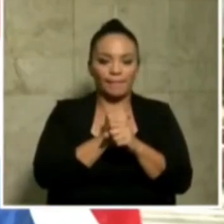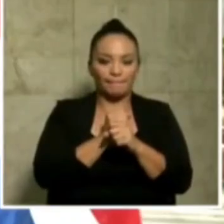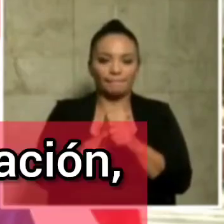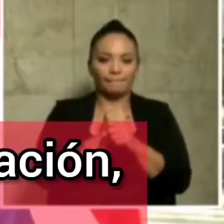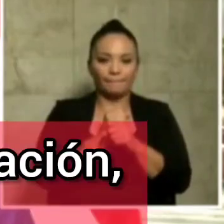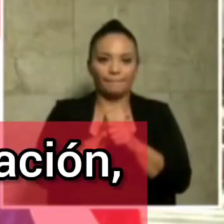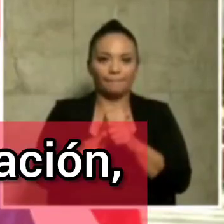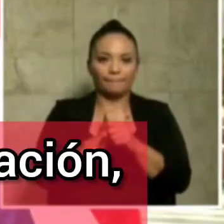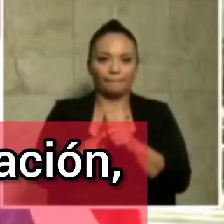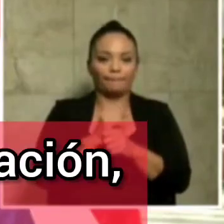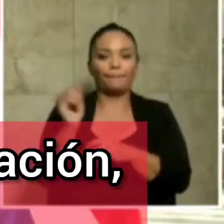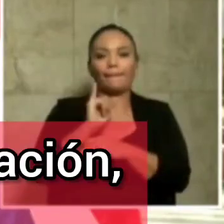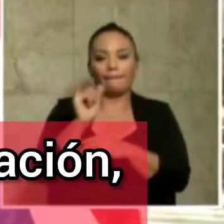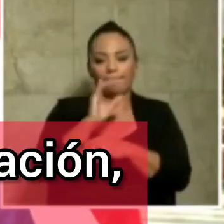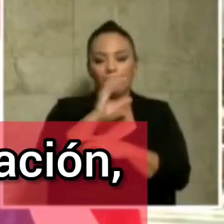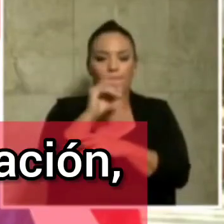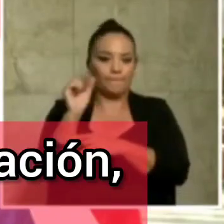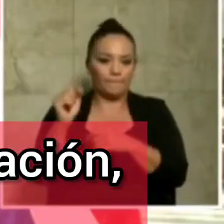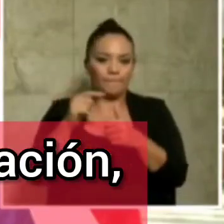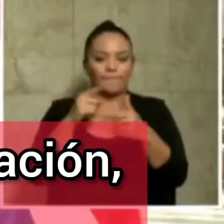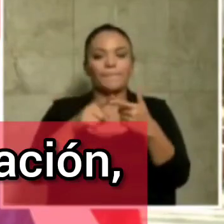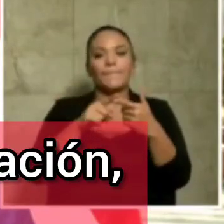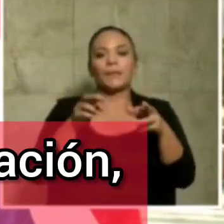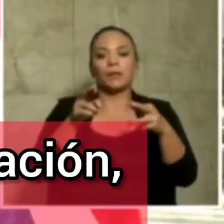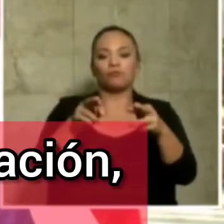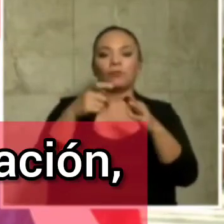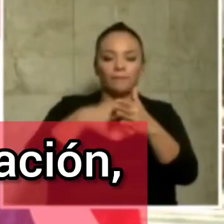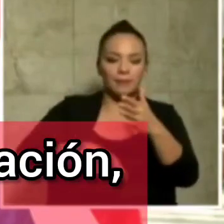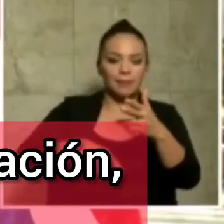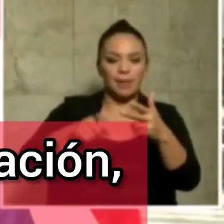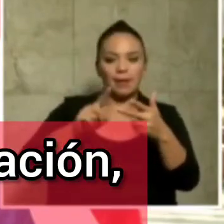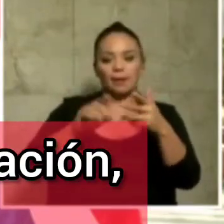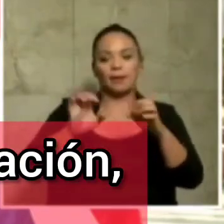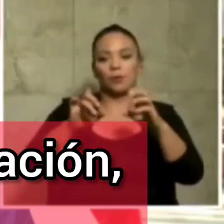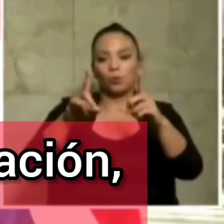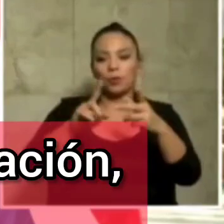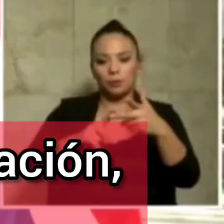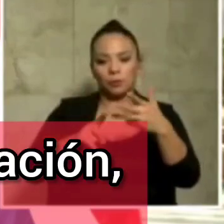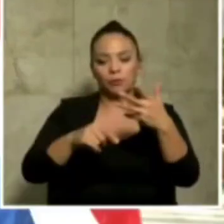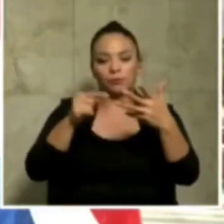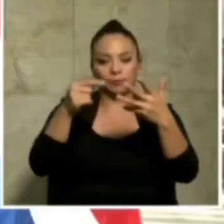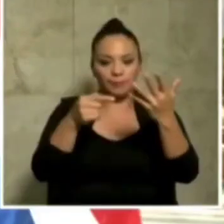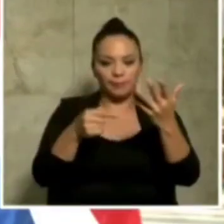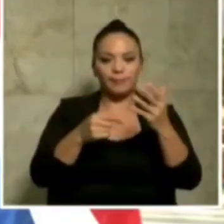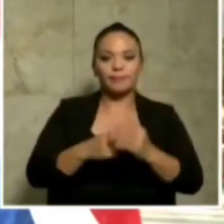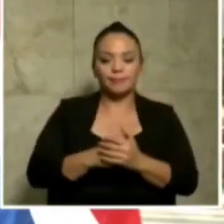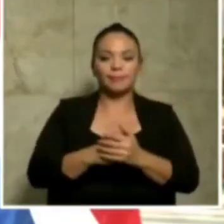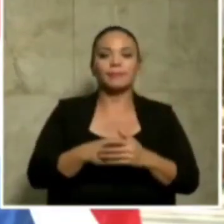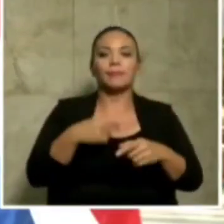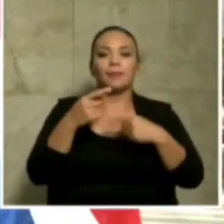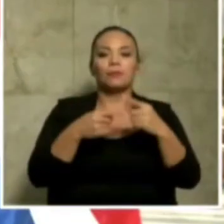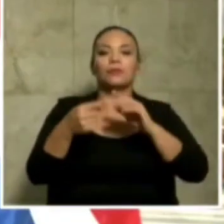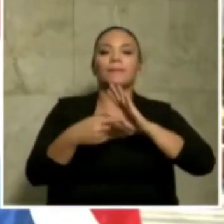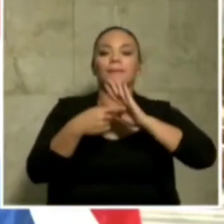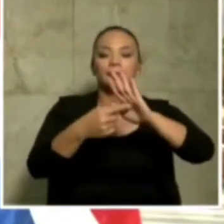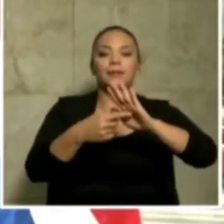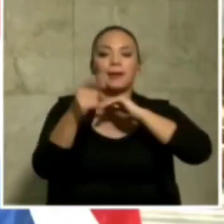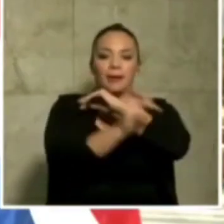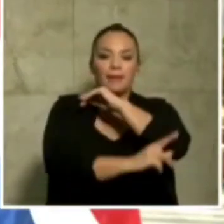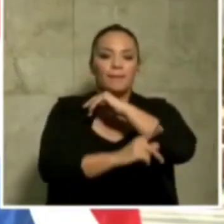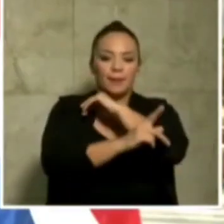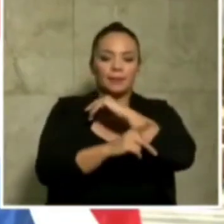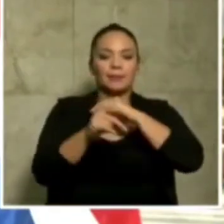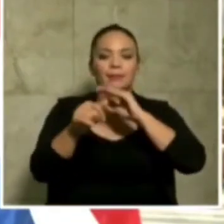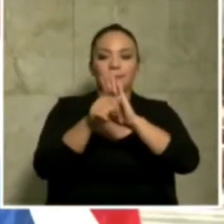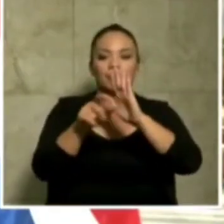la caja, con la ruta fiscal, con educación, etcétera, vamos a presentarle al país y a la